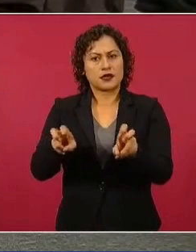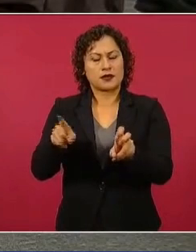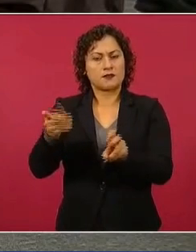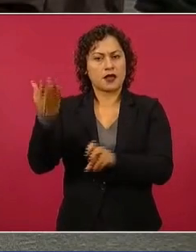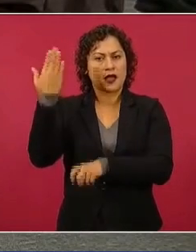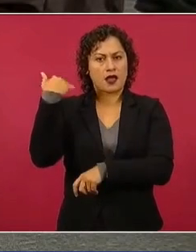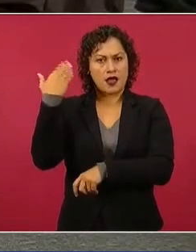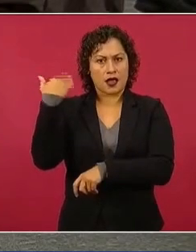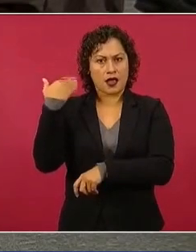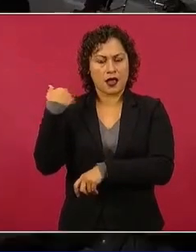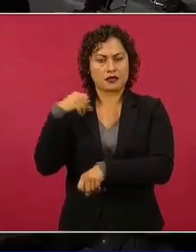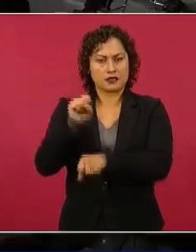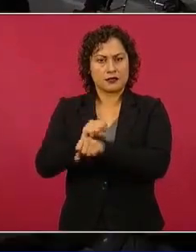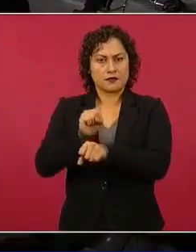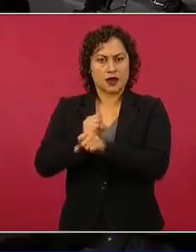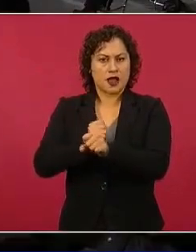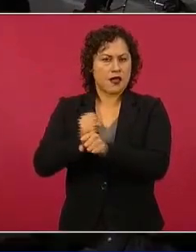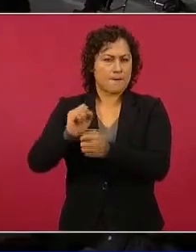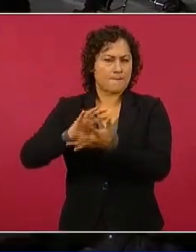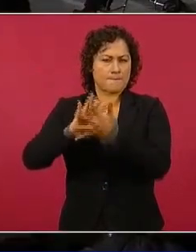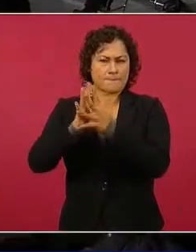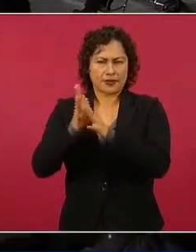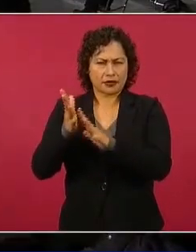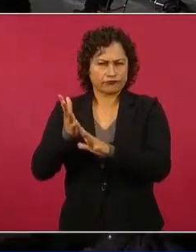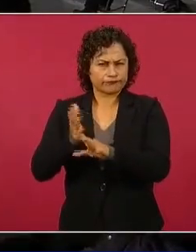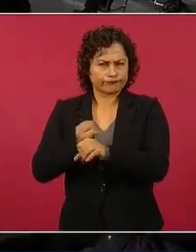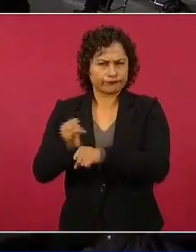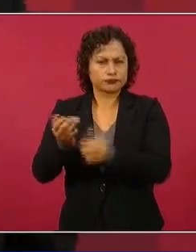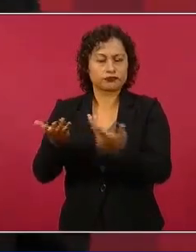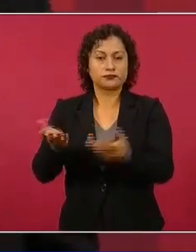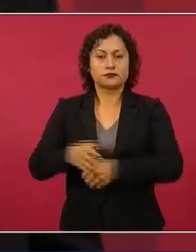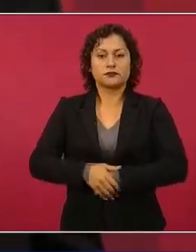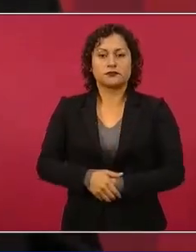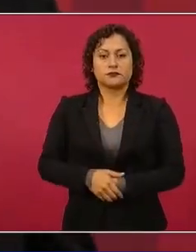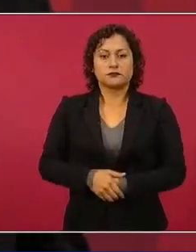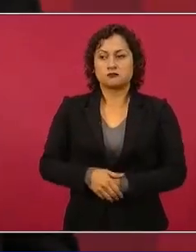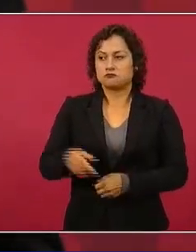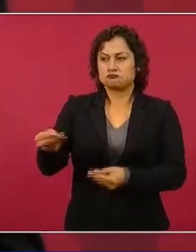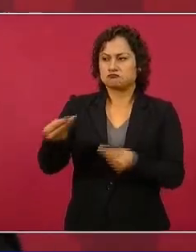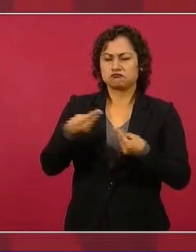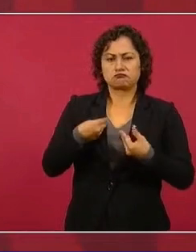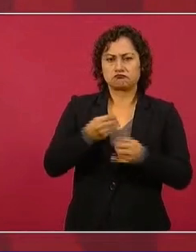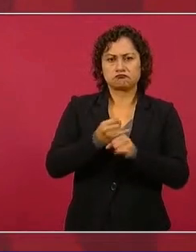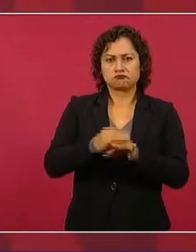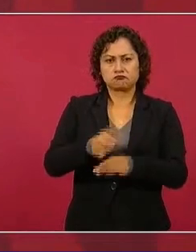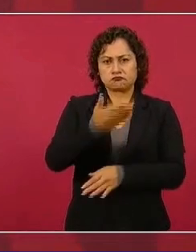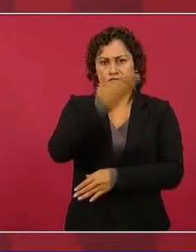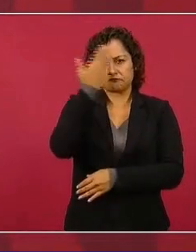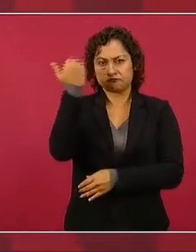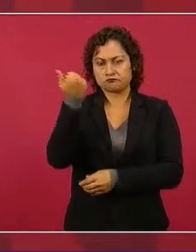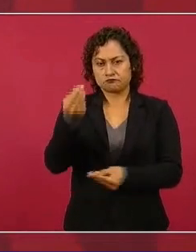vivieron en las últimas semanas, presidente. No tengo información, seguramente hay